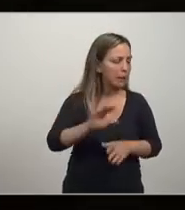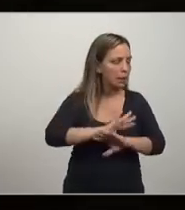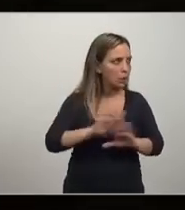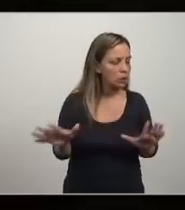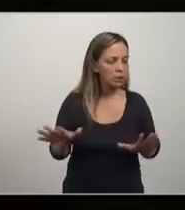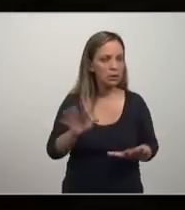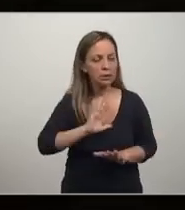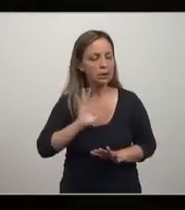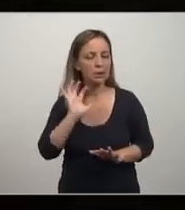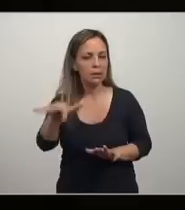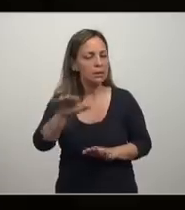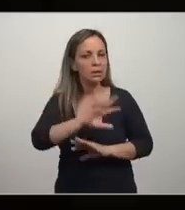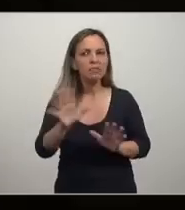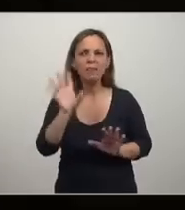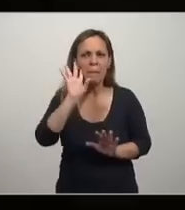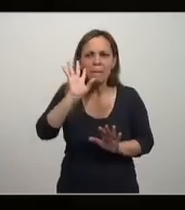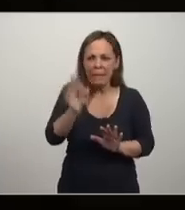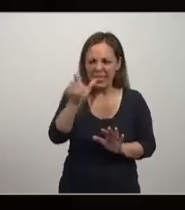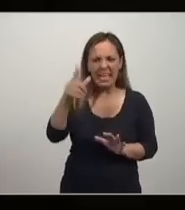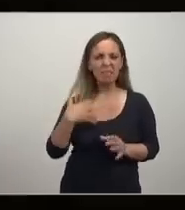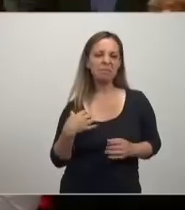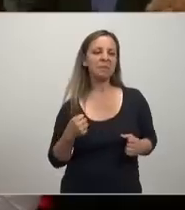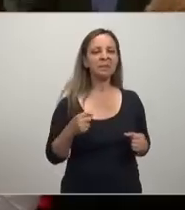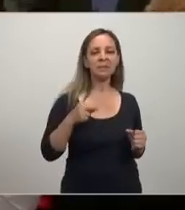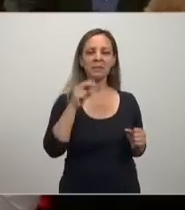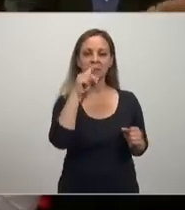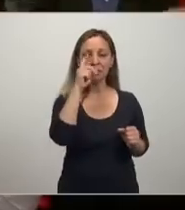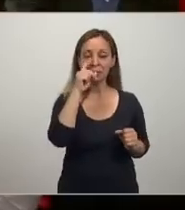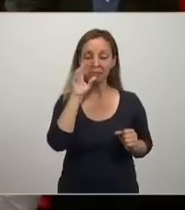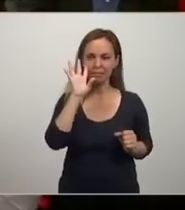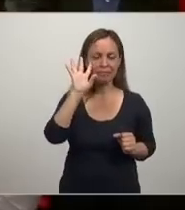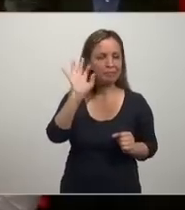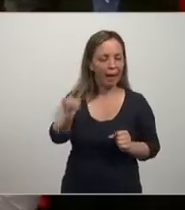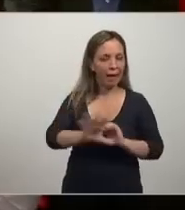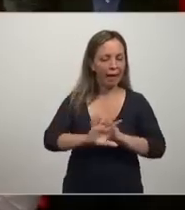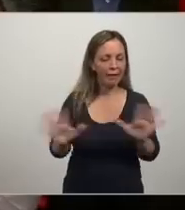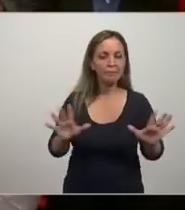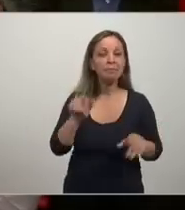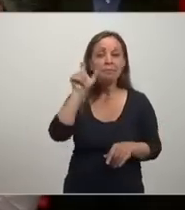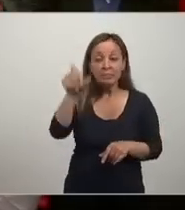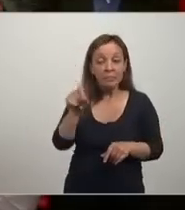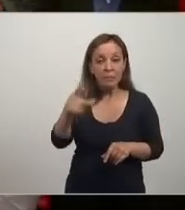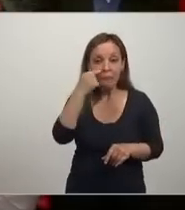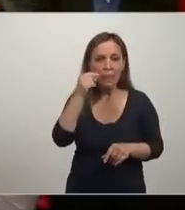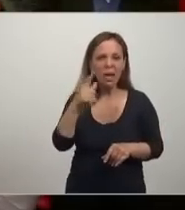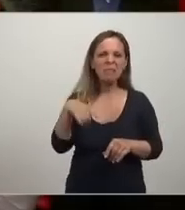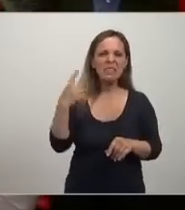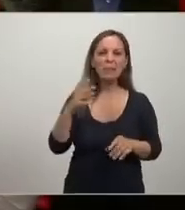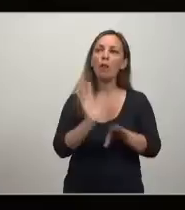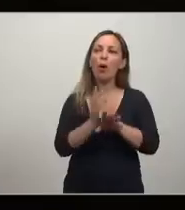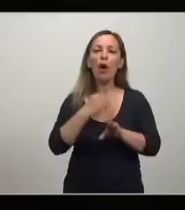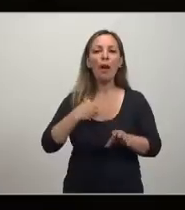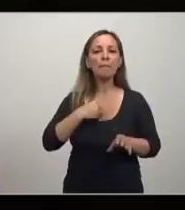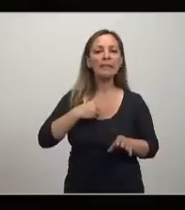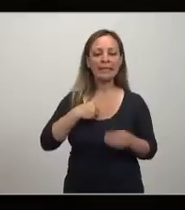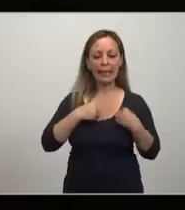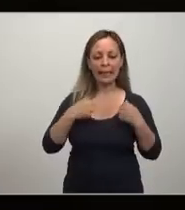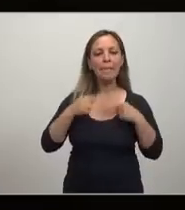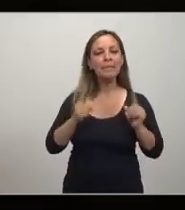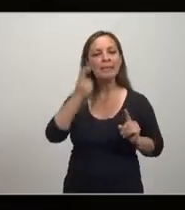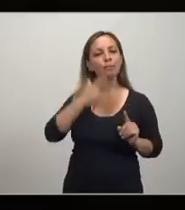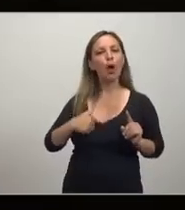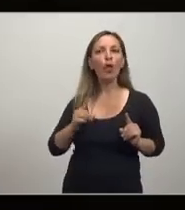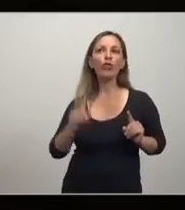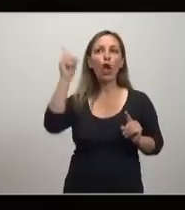entonces se le nota la arrogancia ¿no? se nota la arrogancia son dos tipos que semidioses que tienen todas las